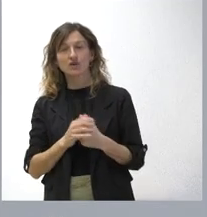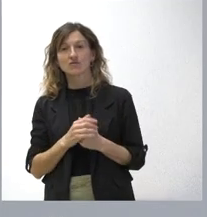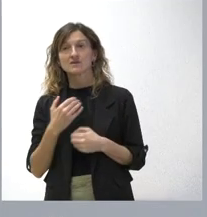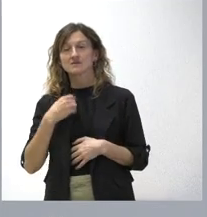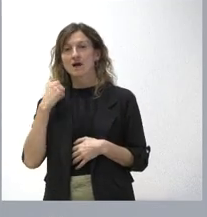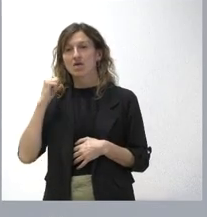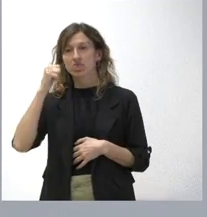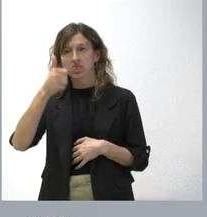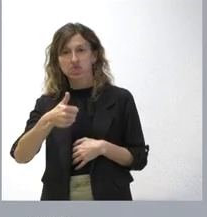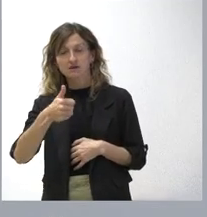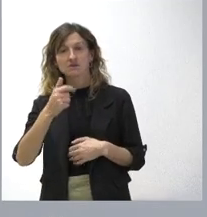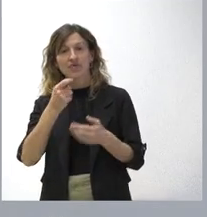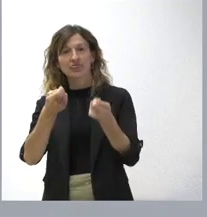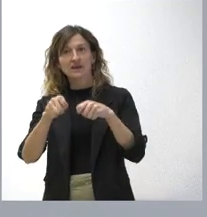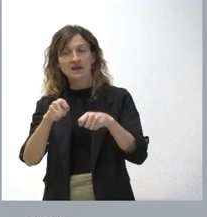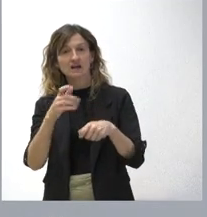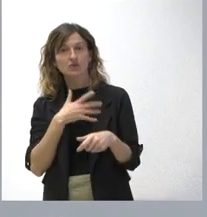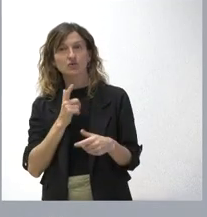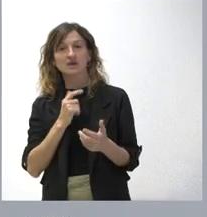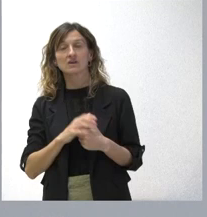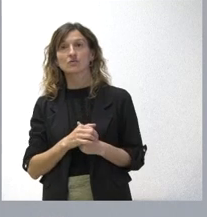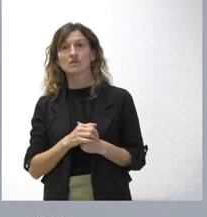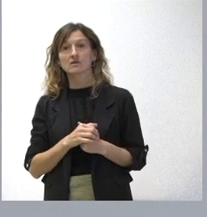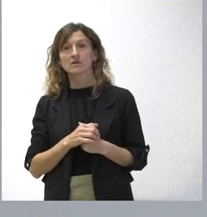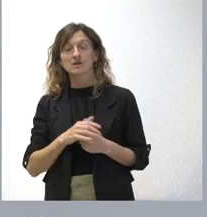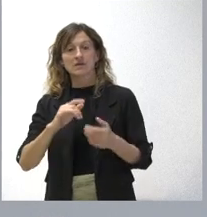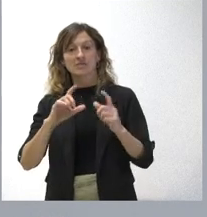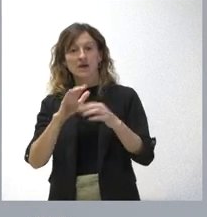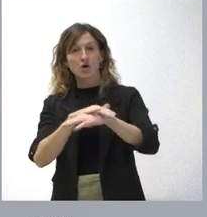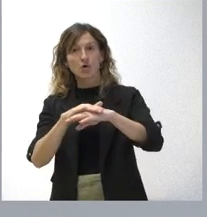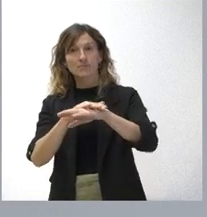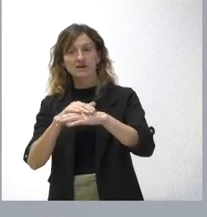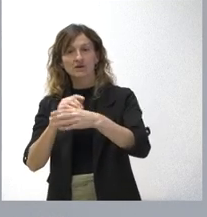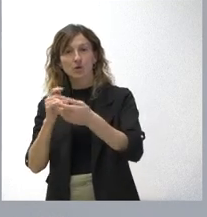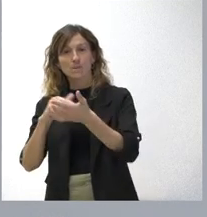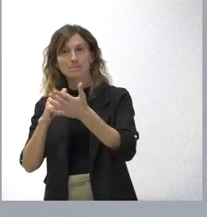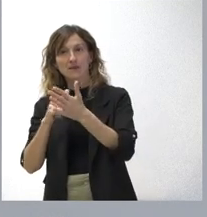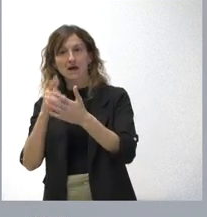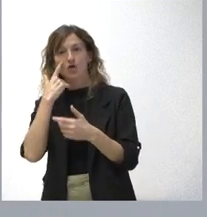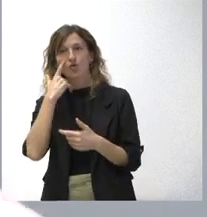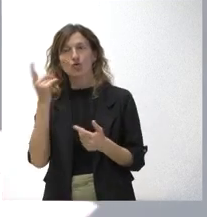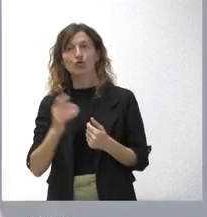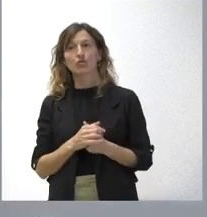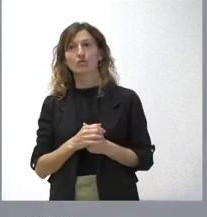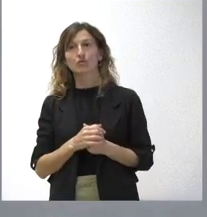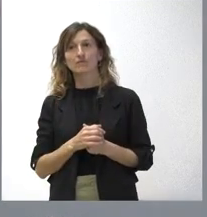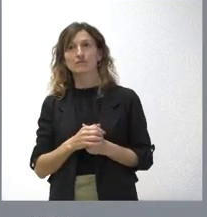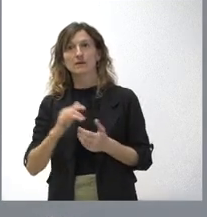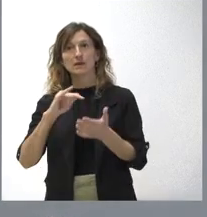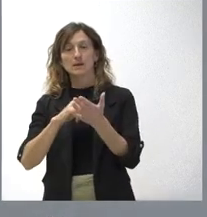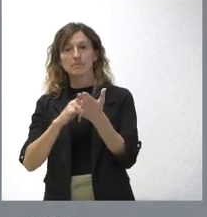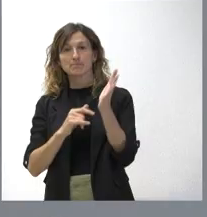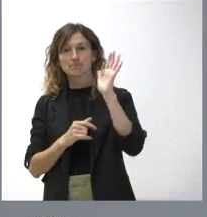años en que no se cerraran. Siempre se negó que existiera un plan por parte del Gobierno y ahora resulta que conocemos el plan. Y el plan es este, que